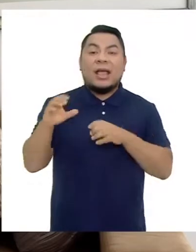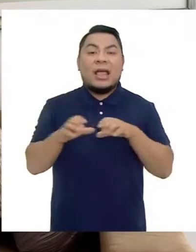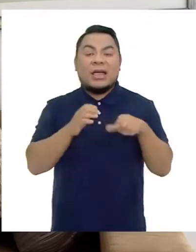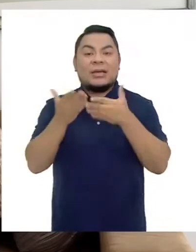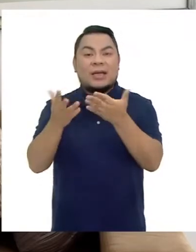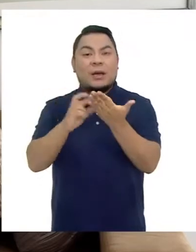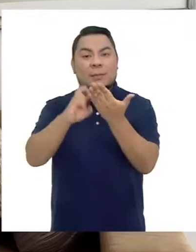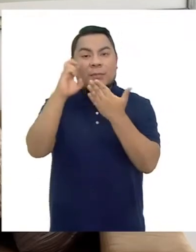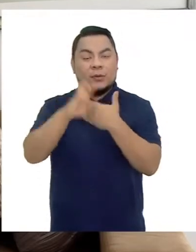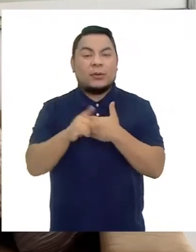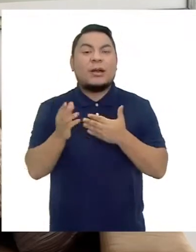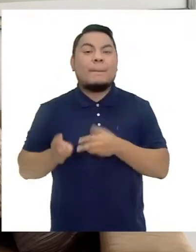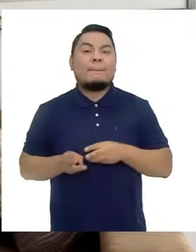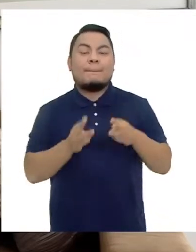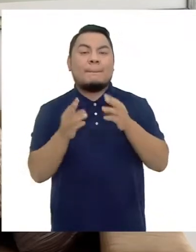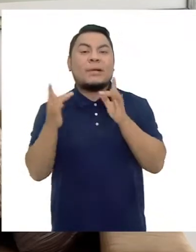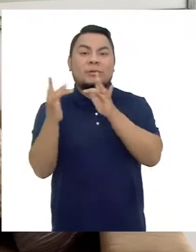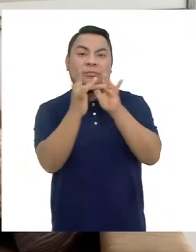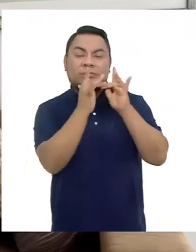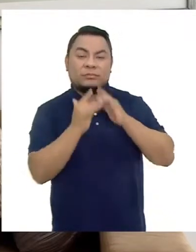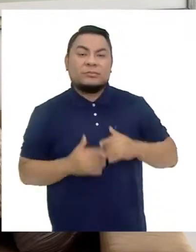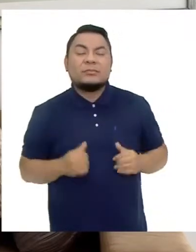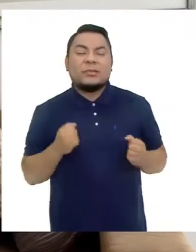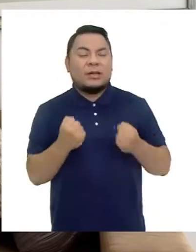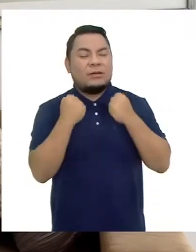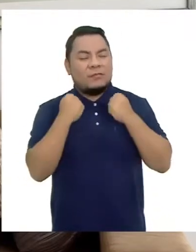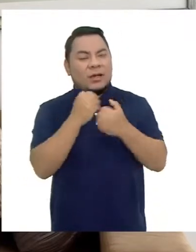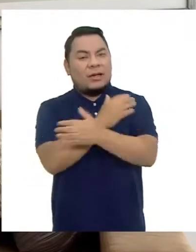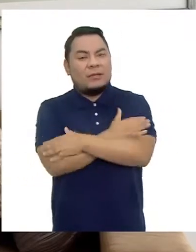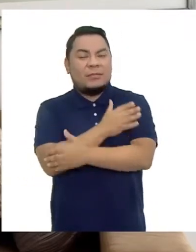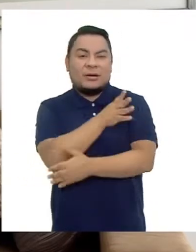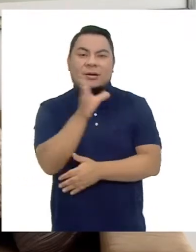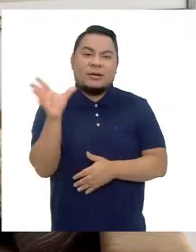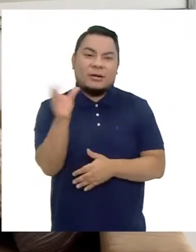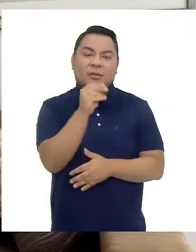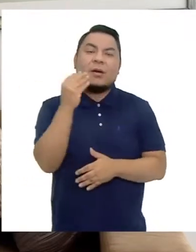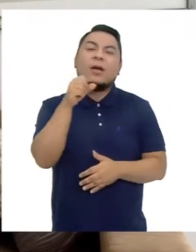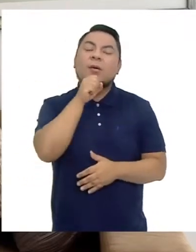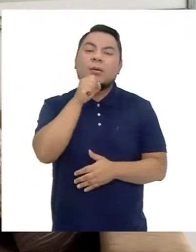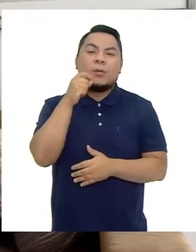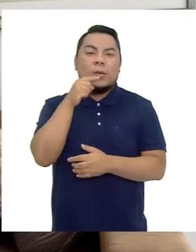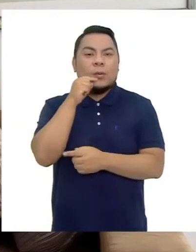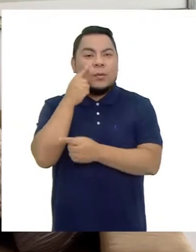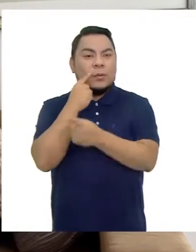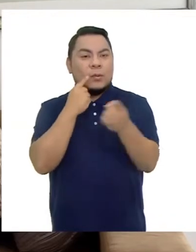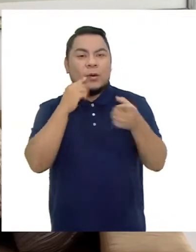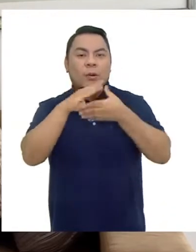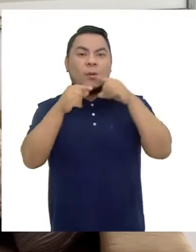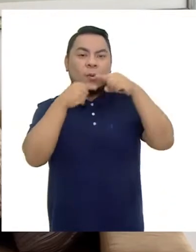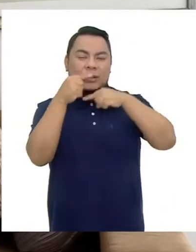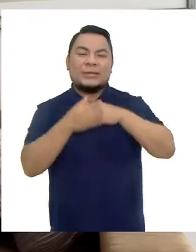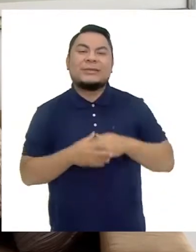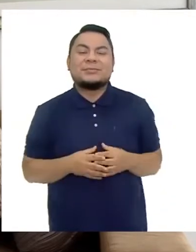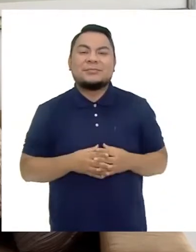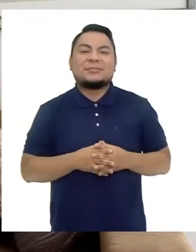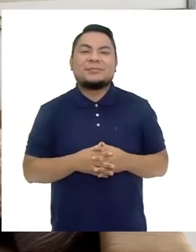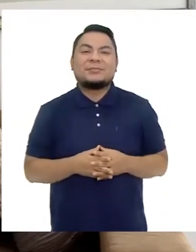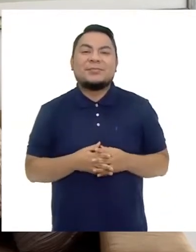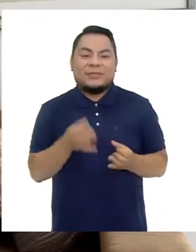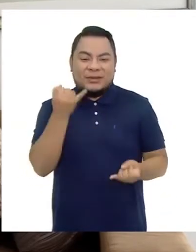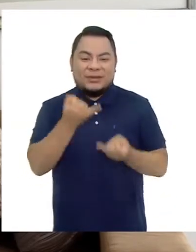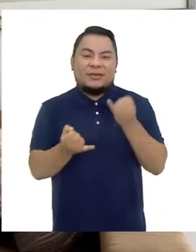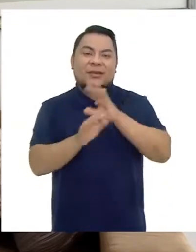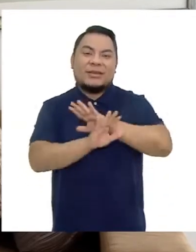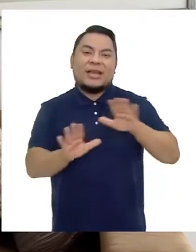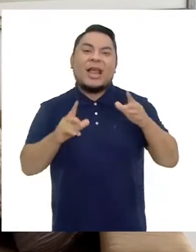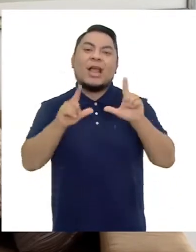Él viene realizando Este proyecto De manera virtual Un fuerte abrazo A cada uno De los abuelos Y abuelas Cuentacuentos